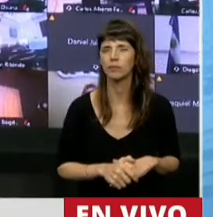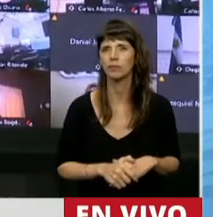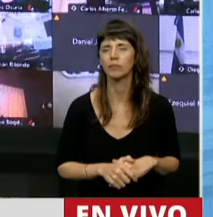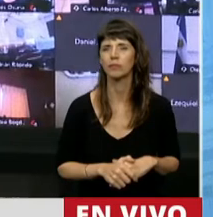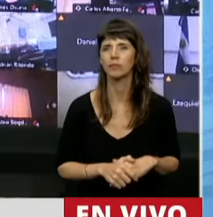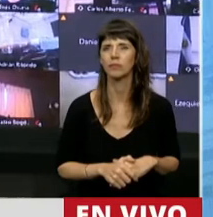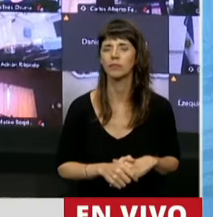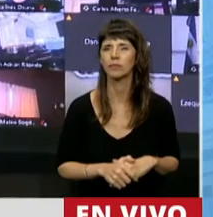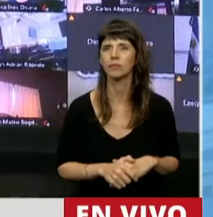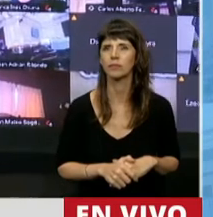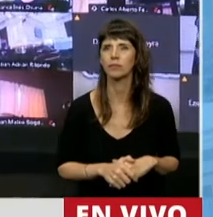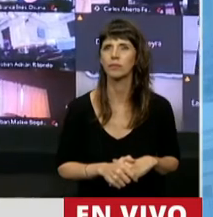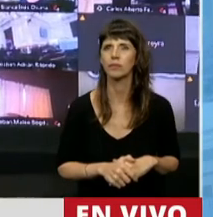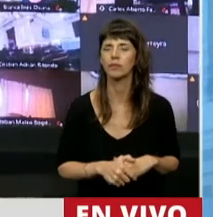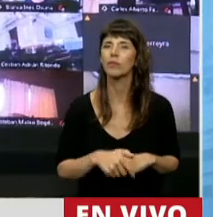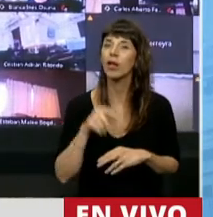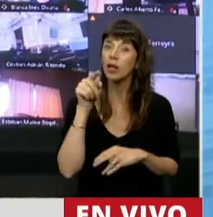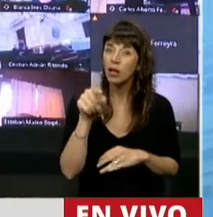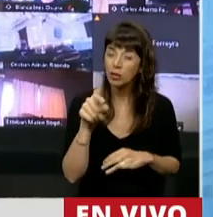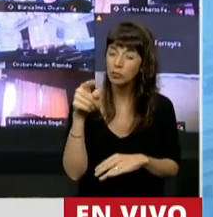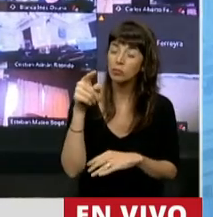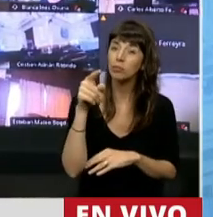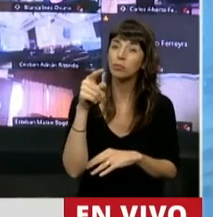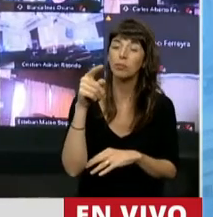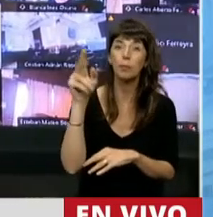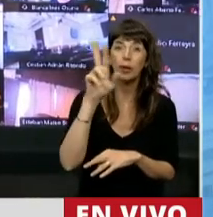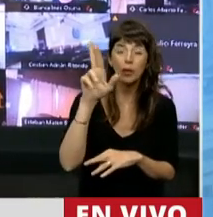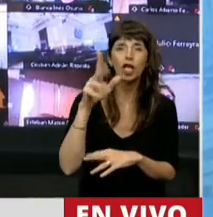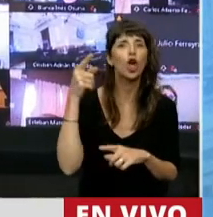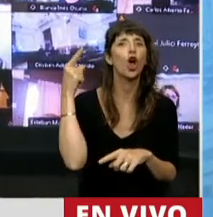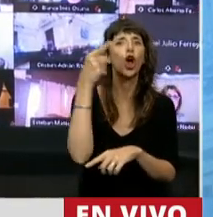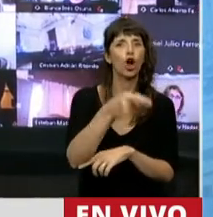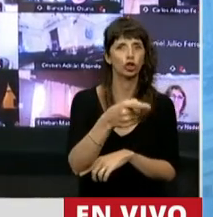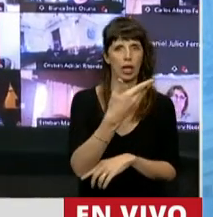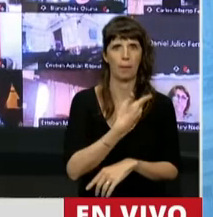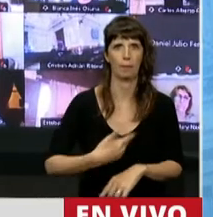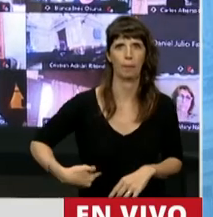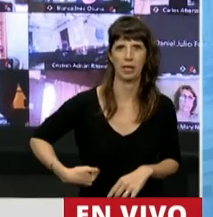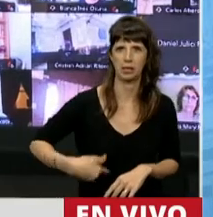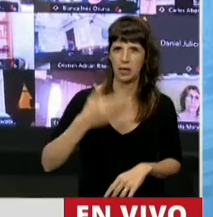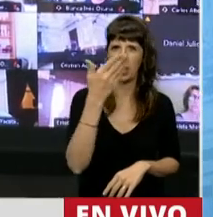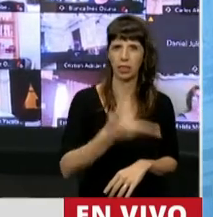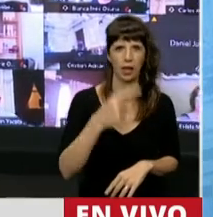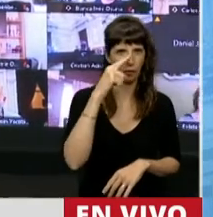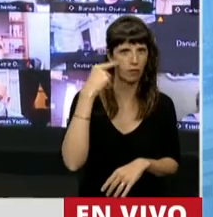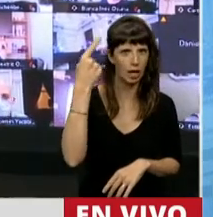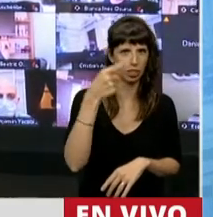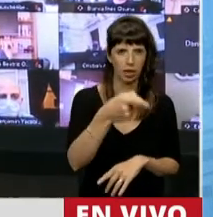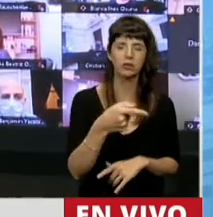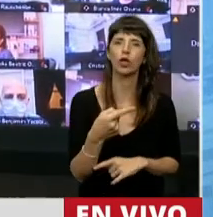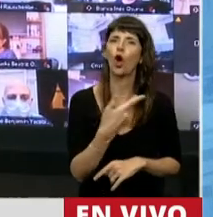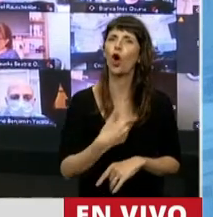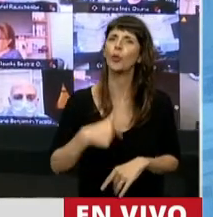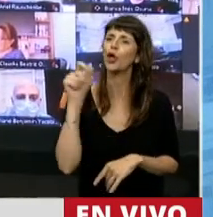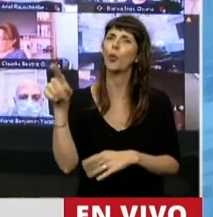Y esta moción de privilegio va directamente contra el presidente de la Nación, contra el gobierno al cual usted representa.